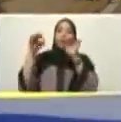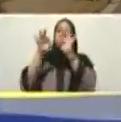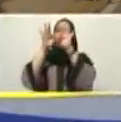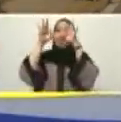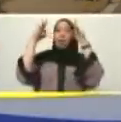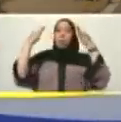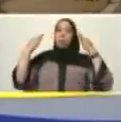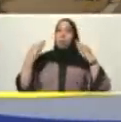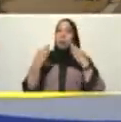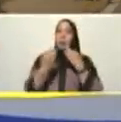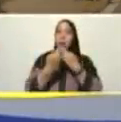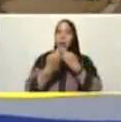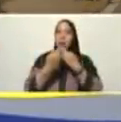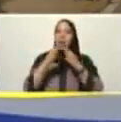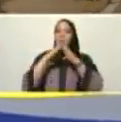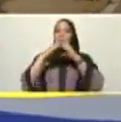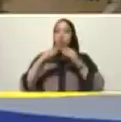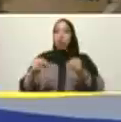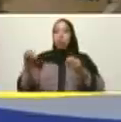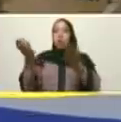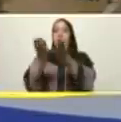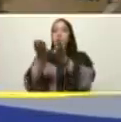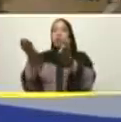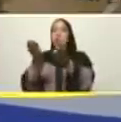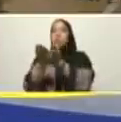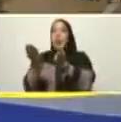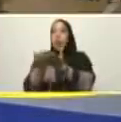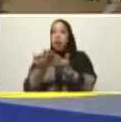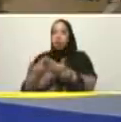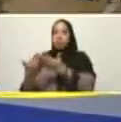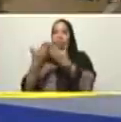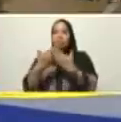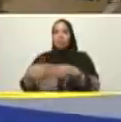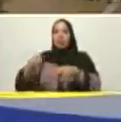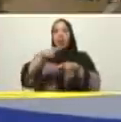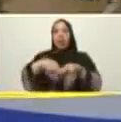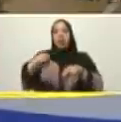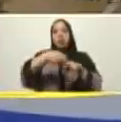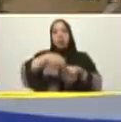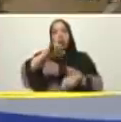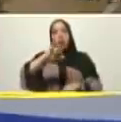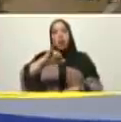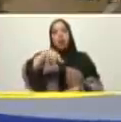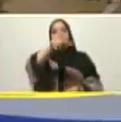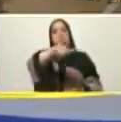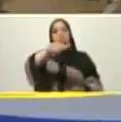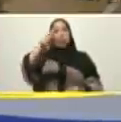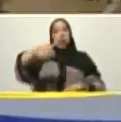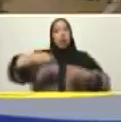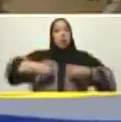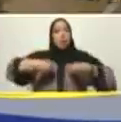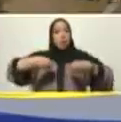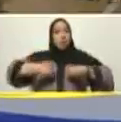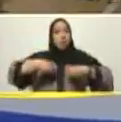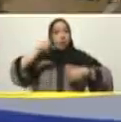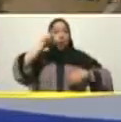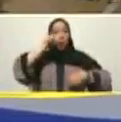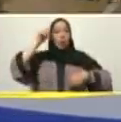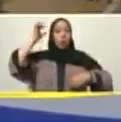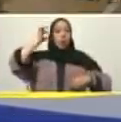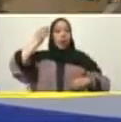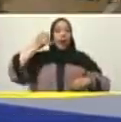todos los niños y niñas tengan escuelas para estudiar se trata de que todos los vecinos y vecinas tengan su